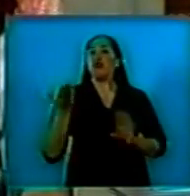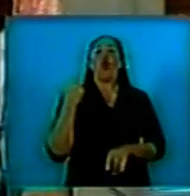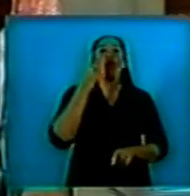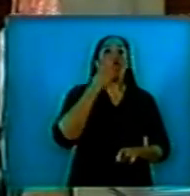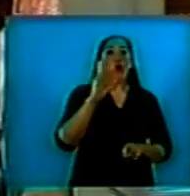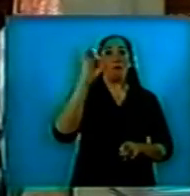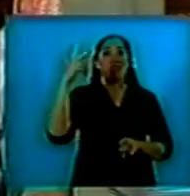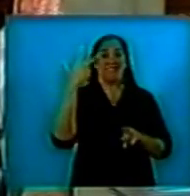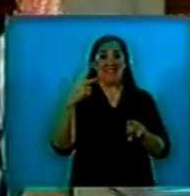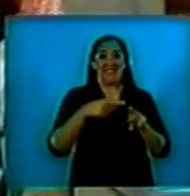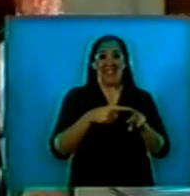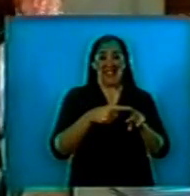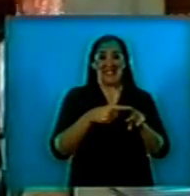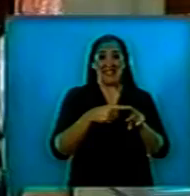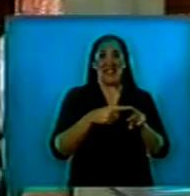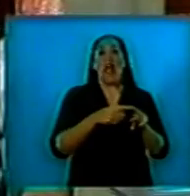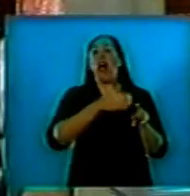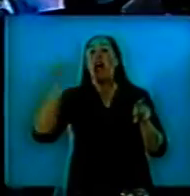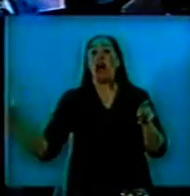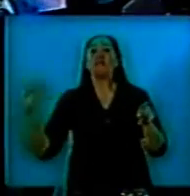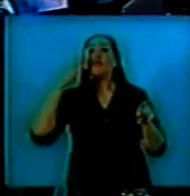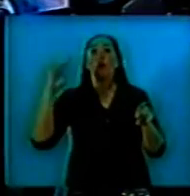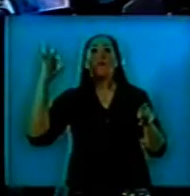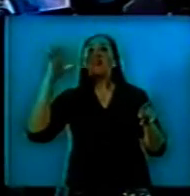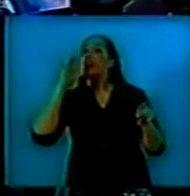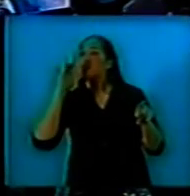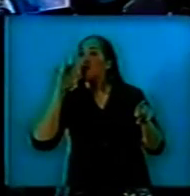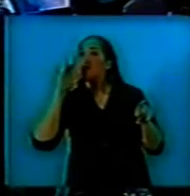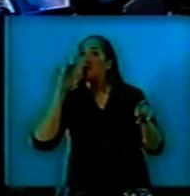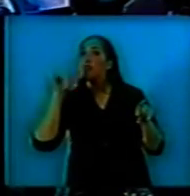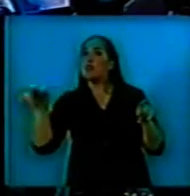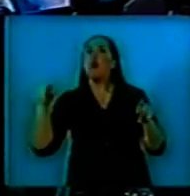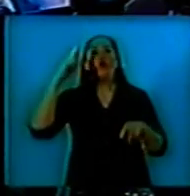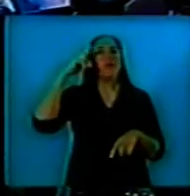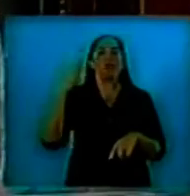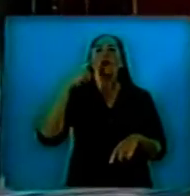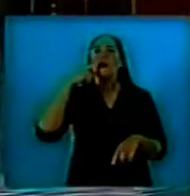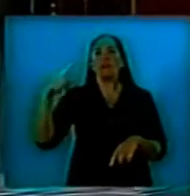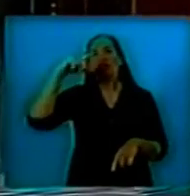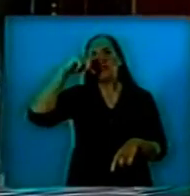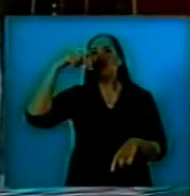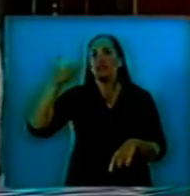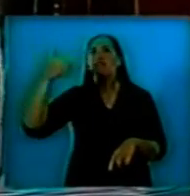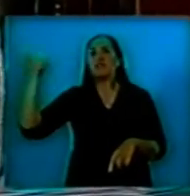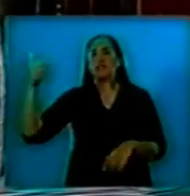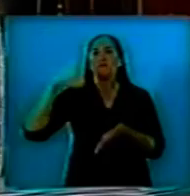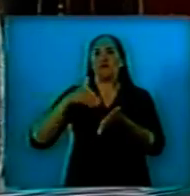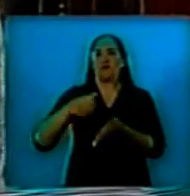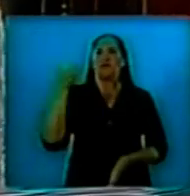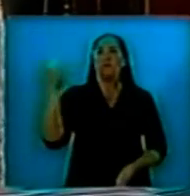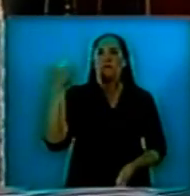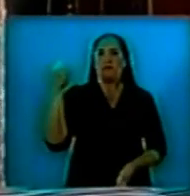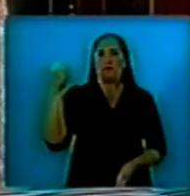2003 al 2014, 92.676 millones de pesos,